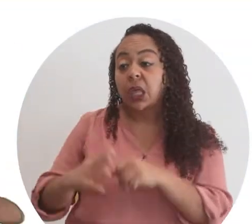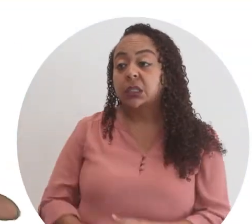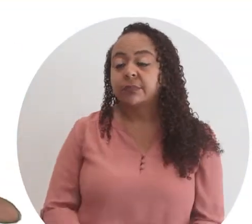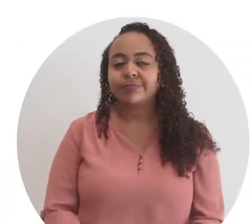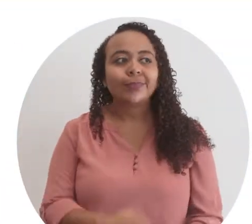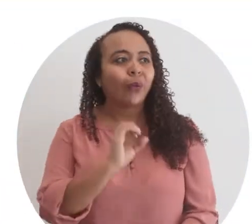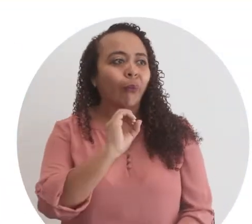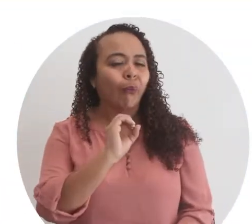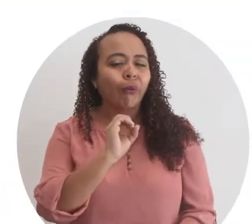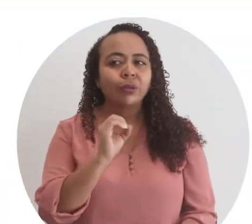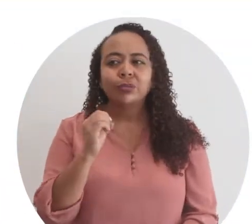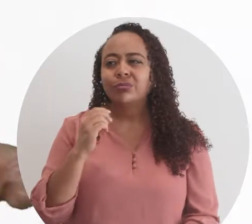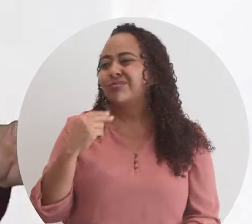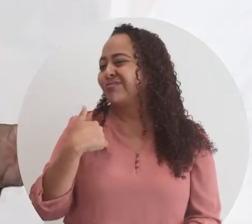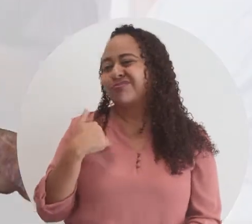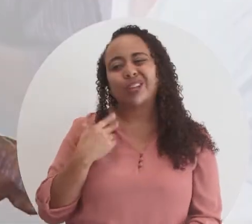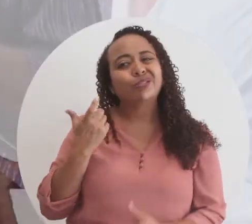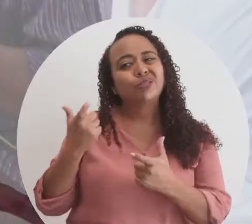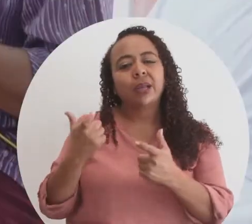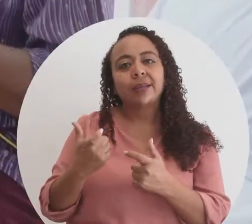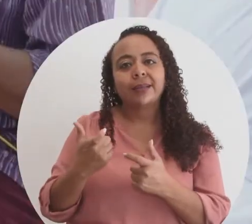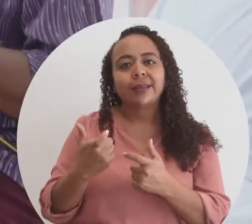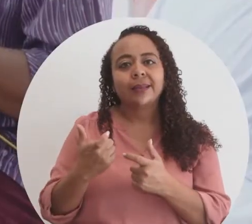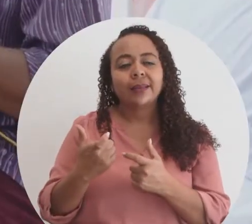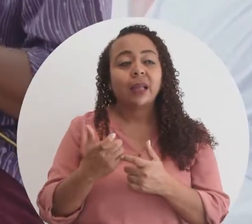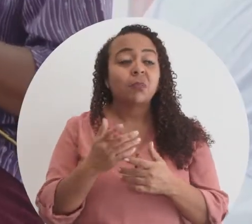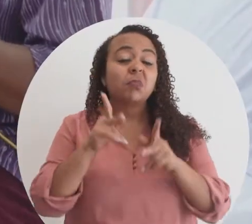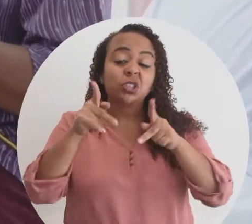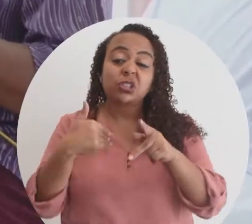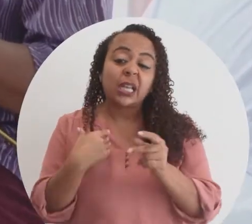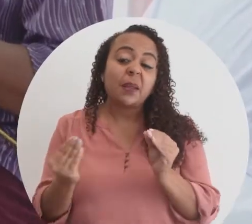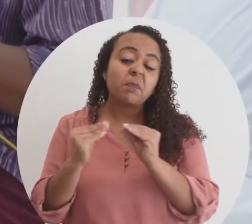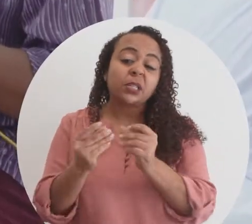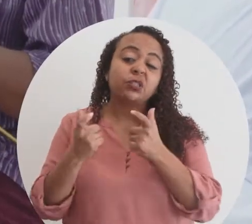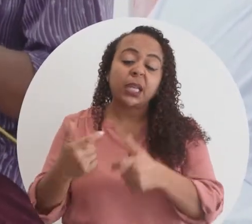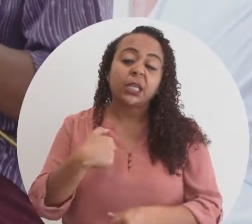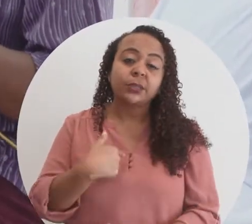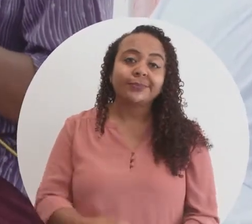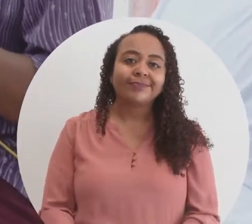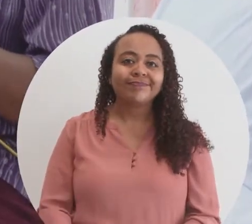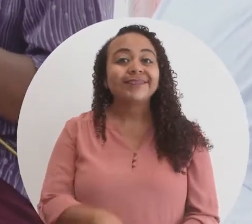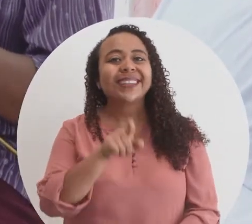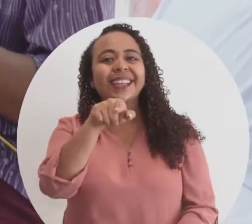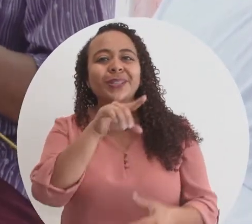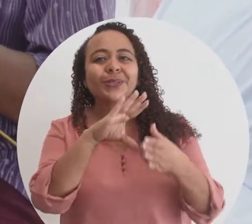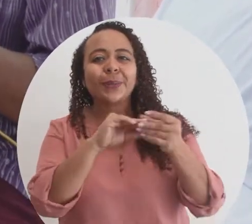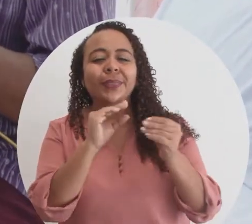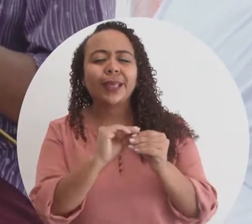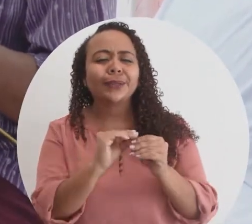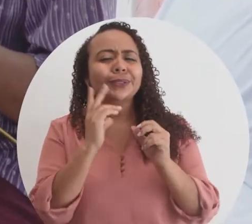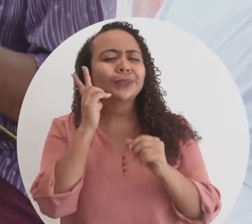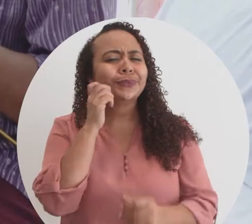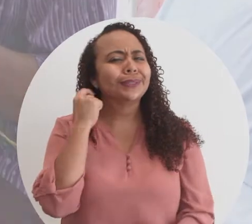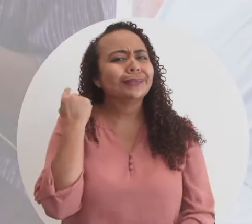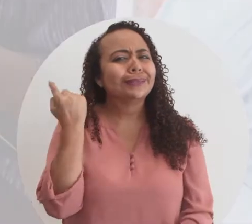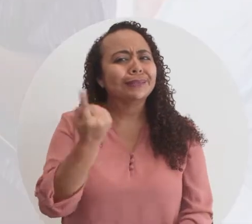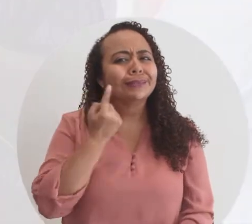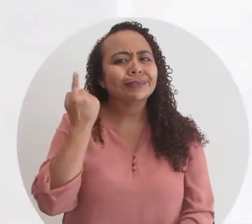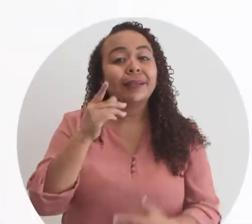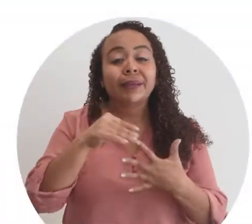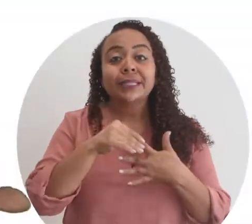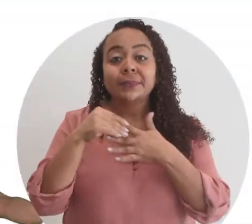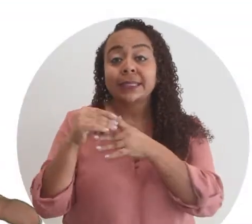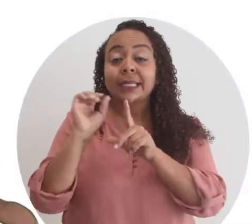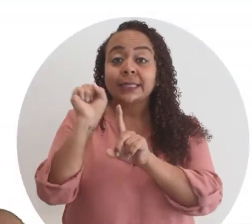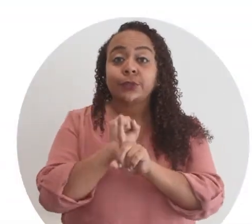oportunidades? O, yo no tengo suerte, hay personas que tienen más suerte que yo. Estos comentarios se escuchan frecuentemente,